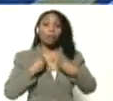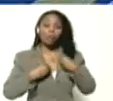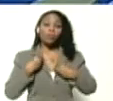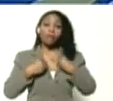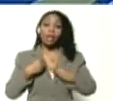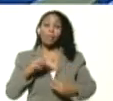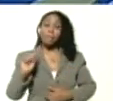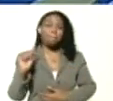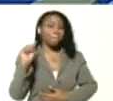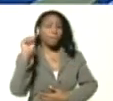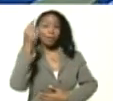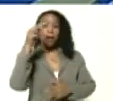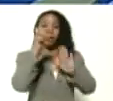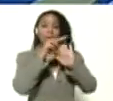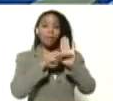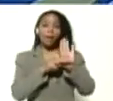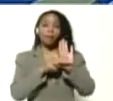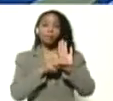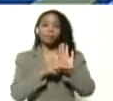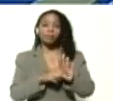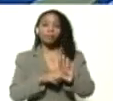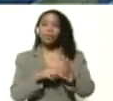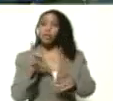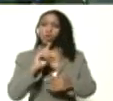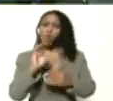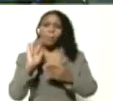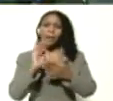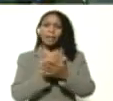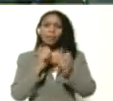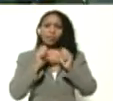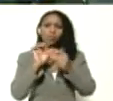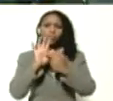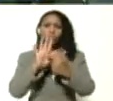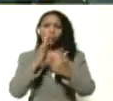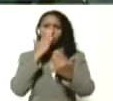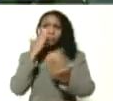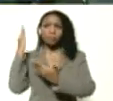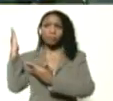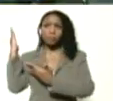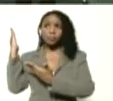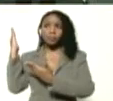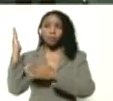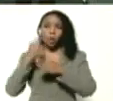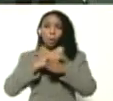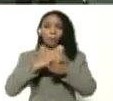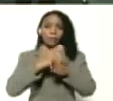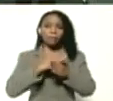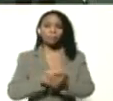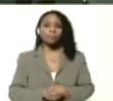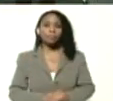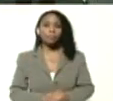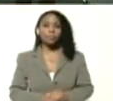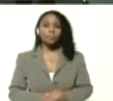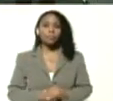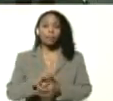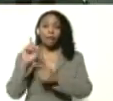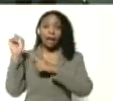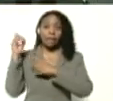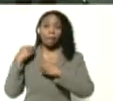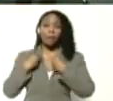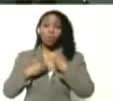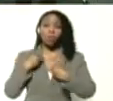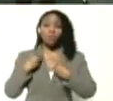primer nivel es una preocupación no me las quite vale mantén la pantalla compartida es una preocupación